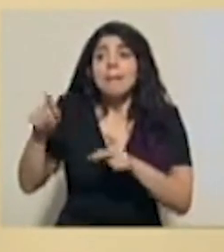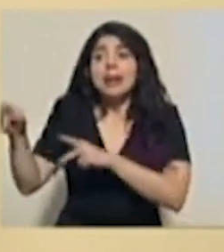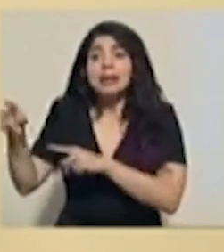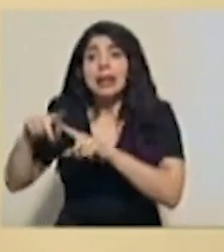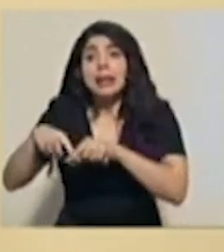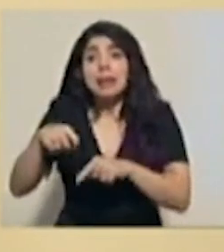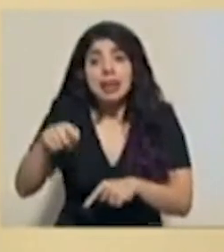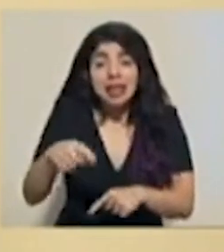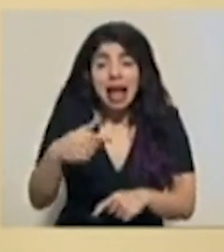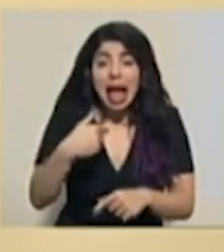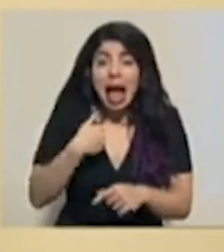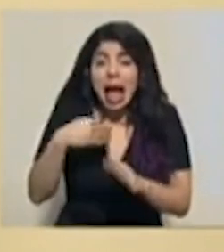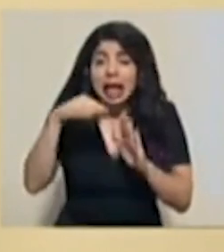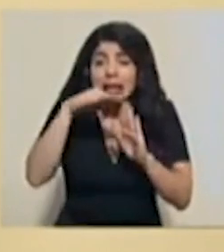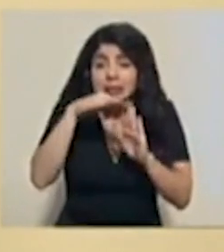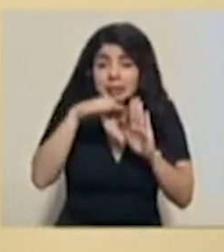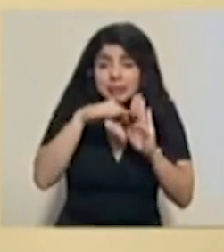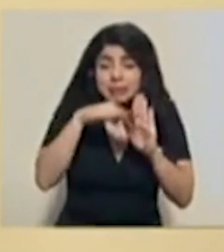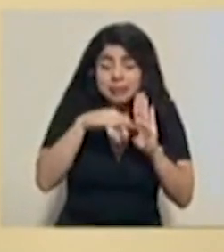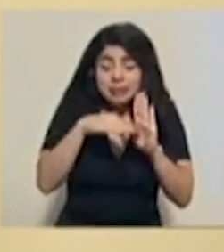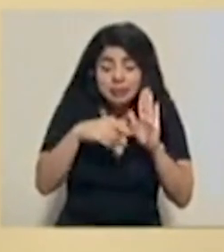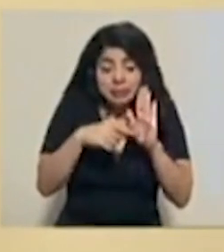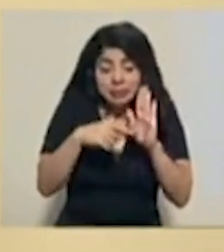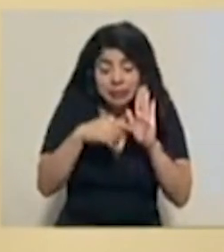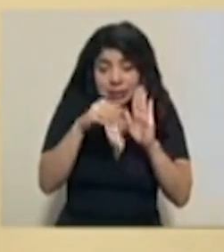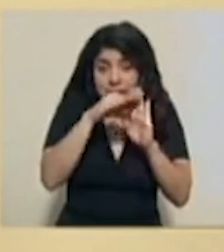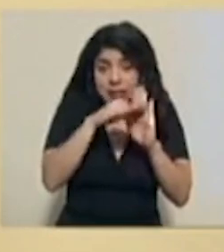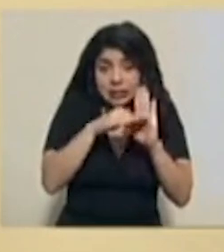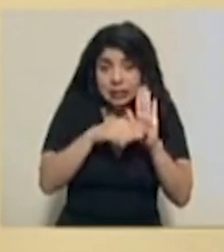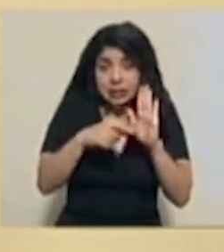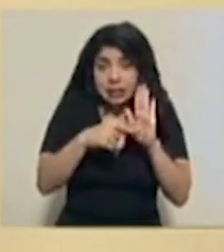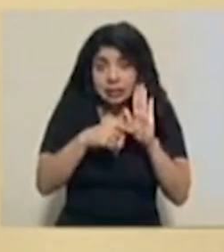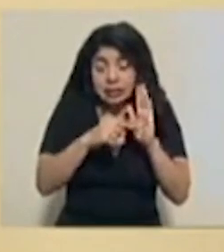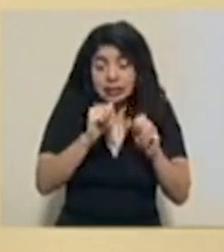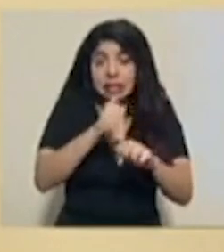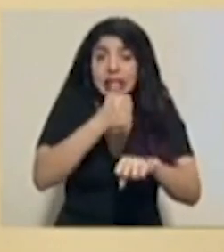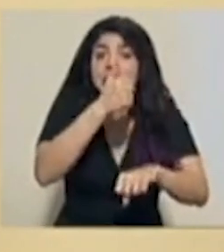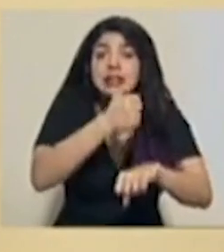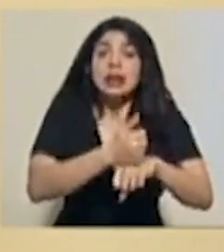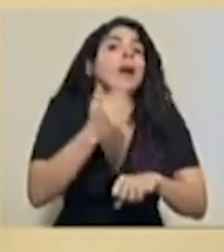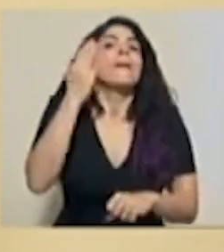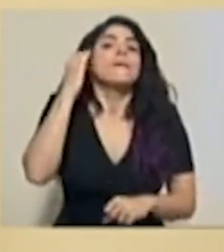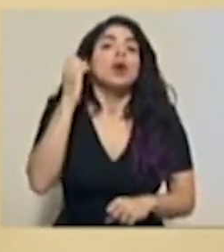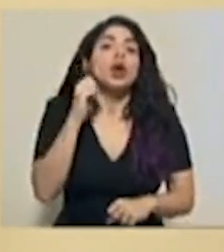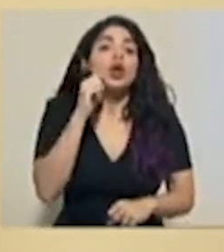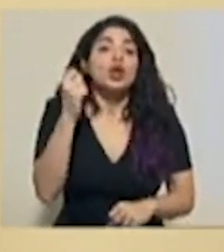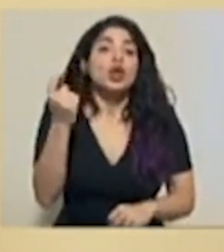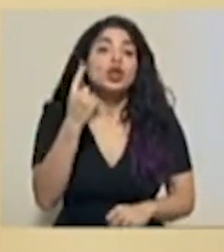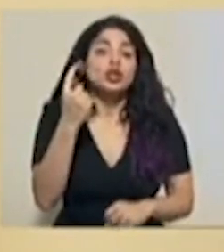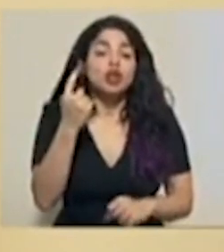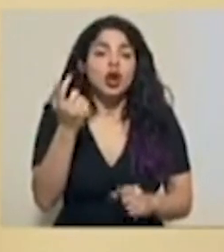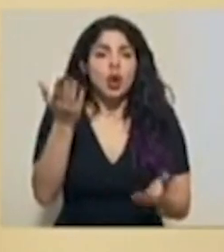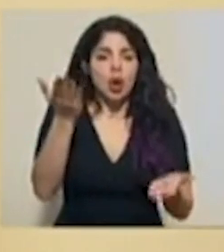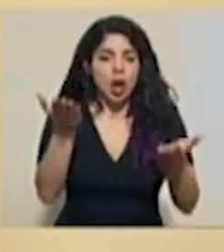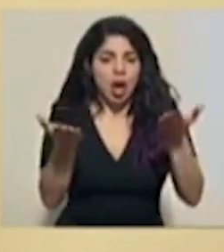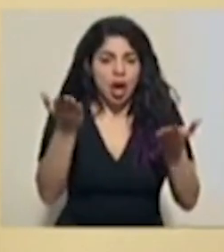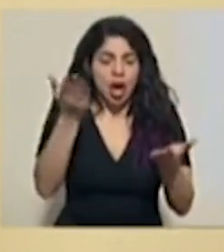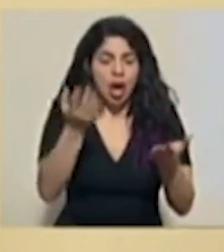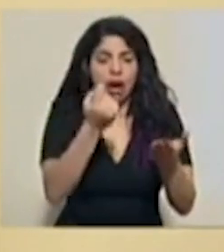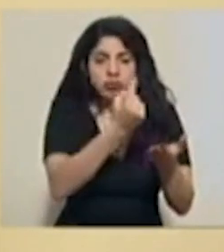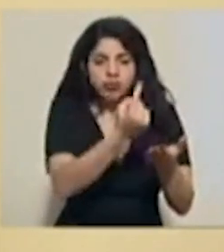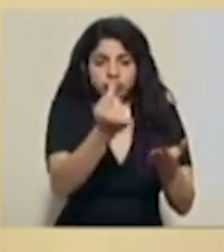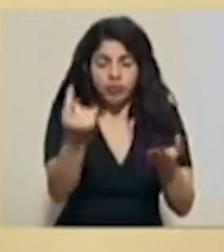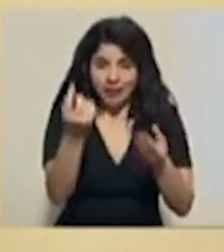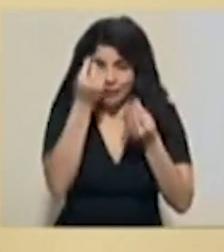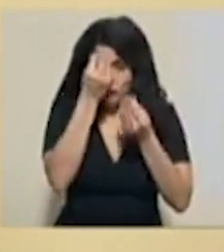Esos factores todos se establecieron en razón de que se establecía no sólo una ponderación para cada una de estas variables, sino